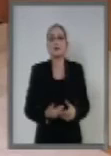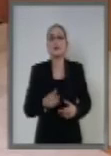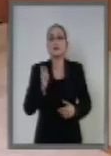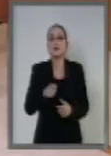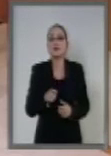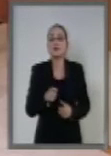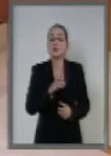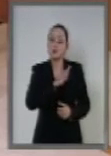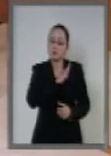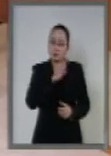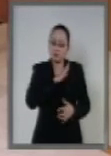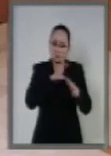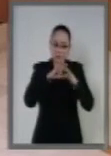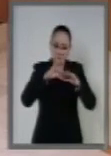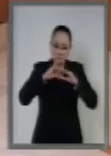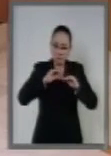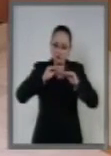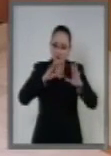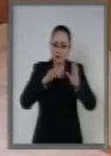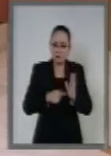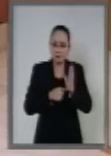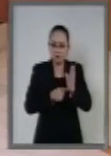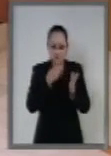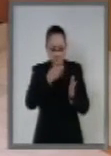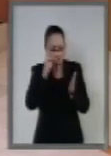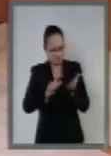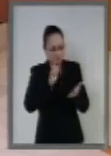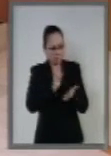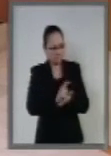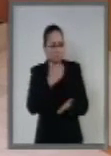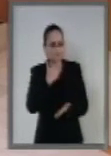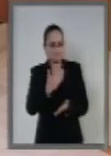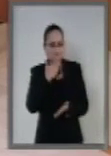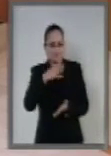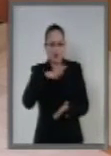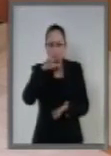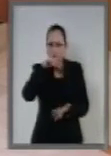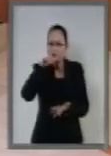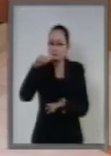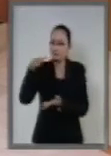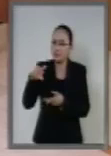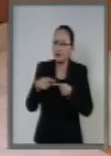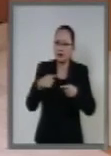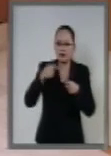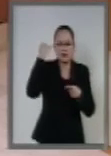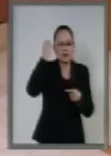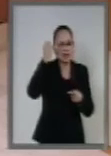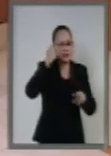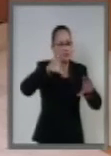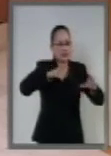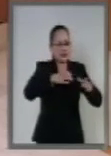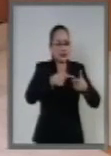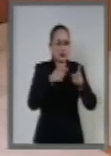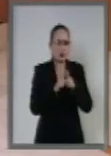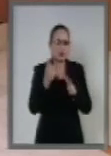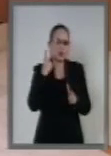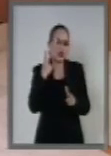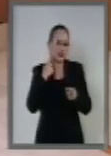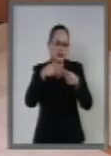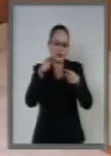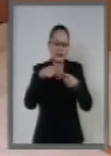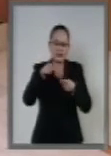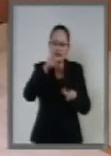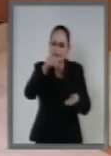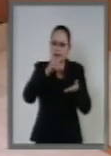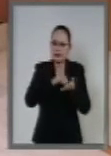afirmar que esta es una buena ley que recoge los planteamientos de diversos grupos parlamentarios, en